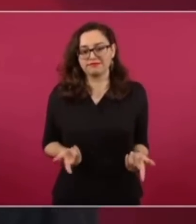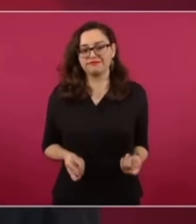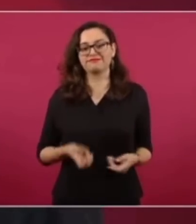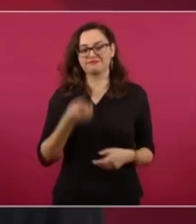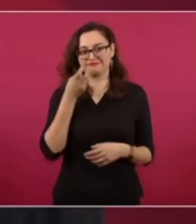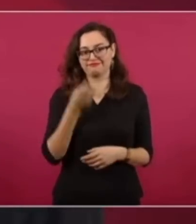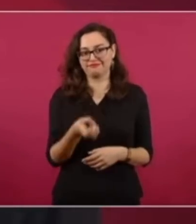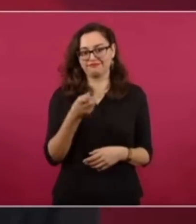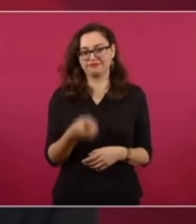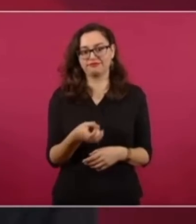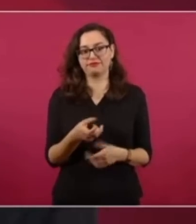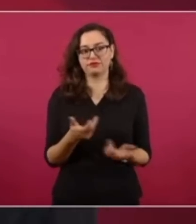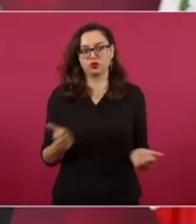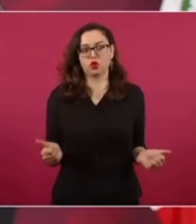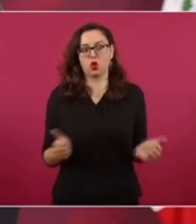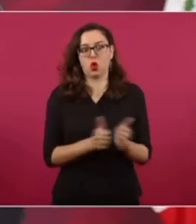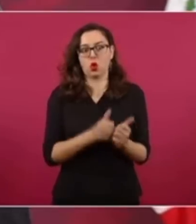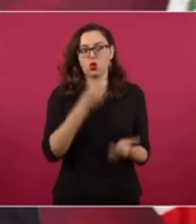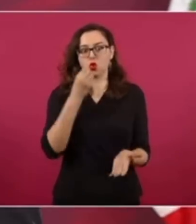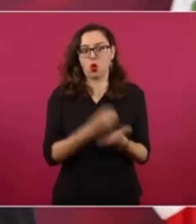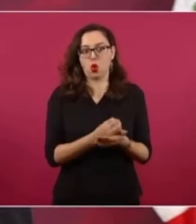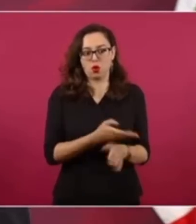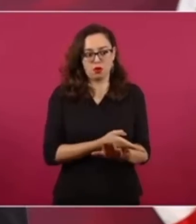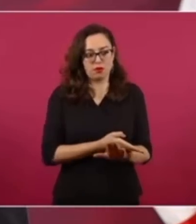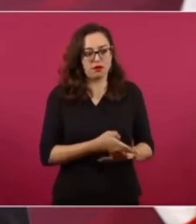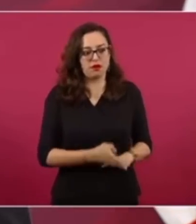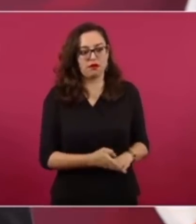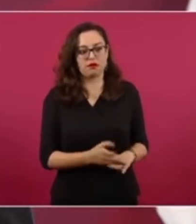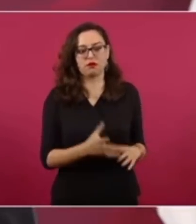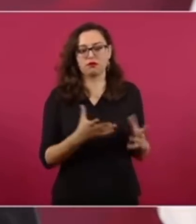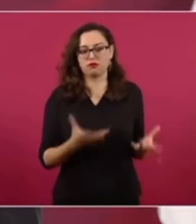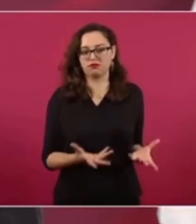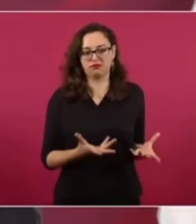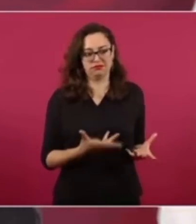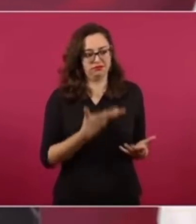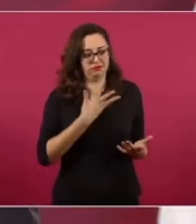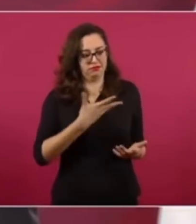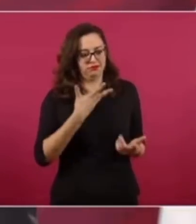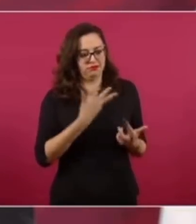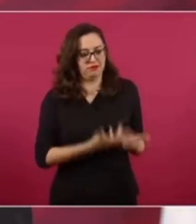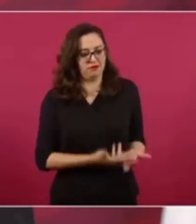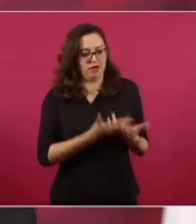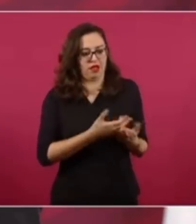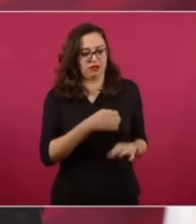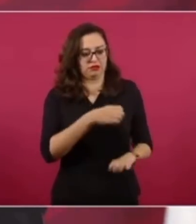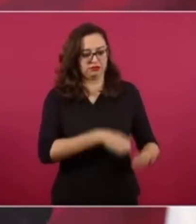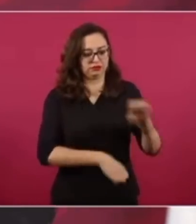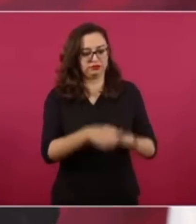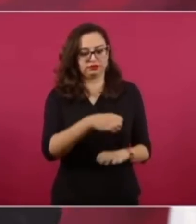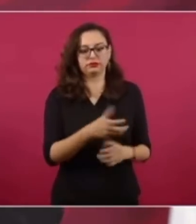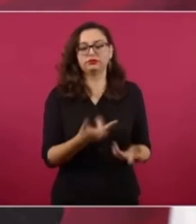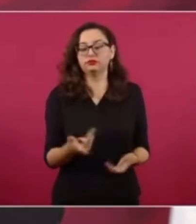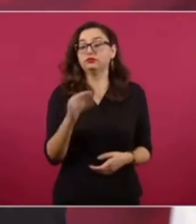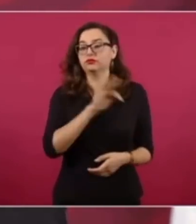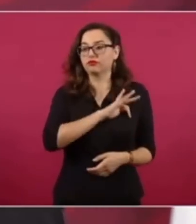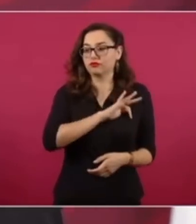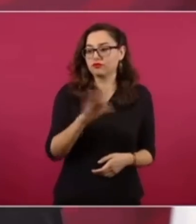para fortalecer nuestra industria o